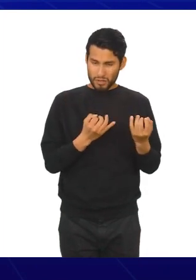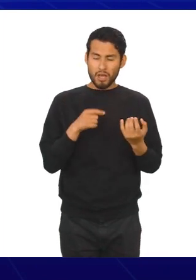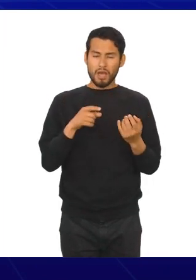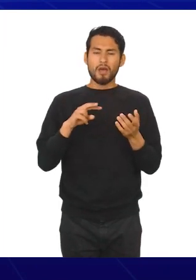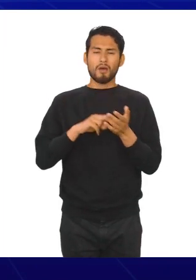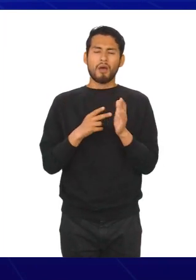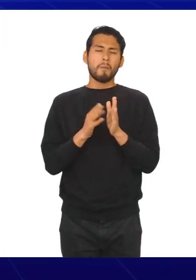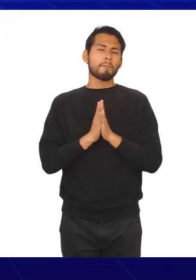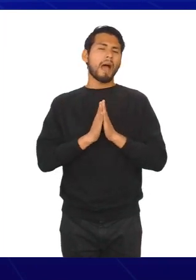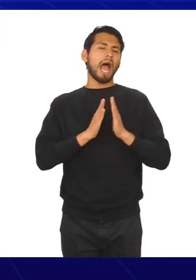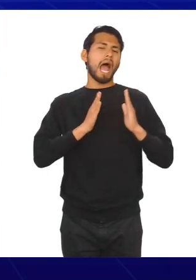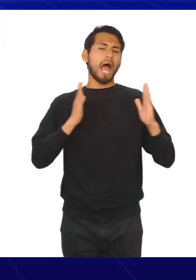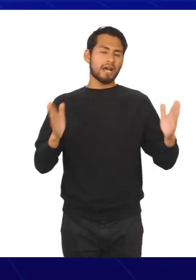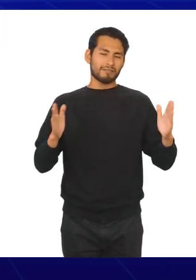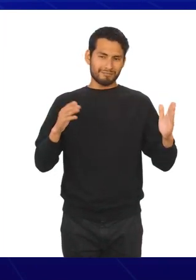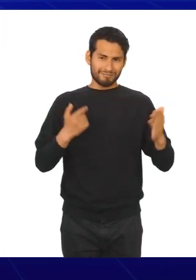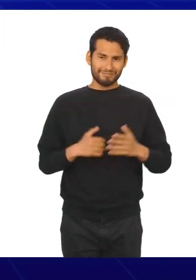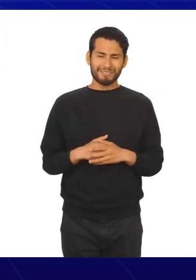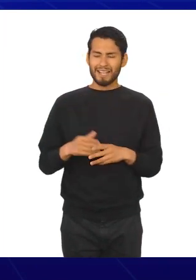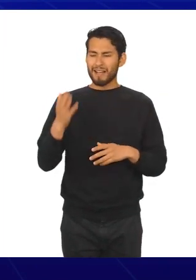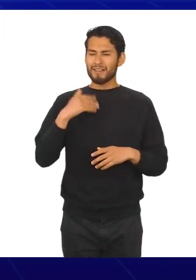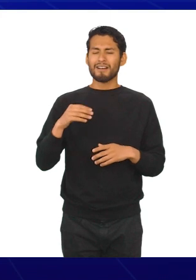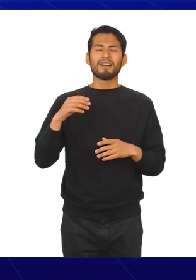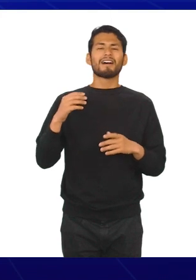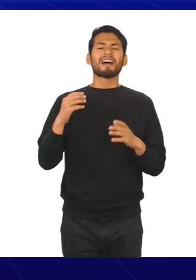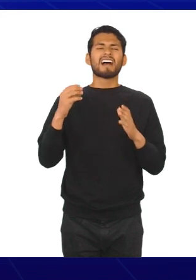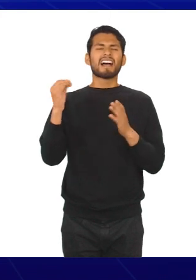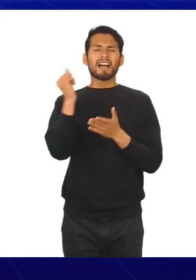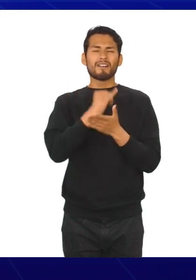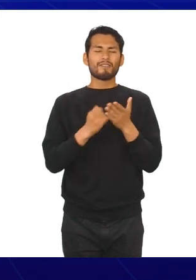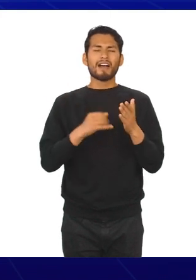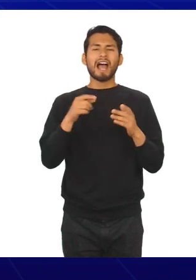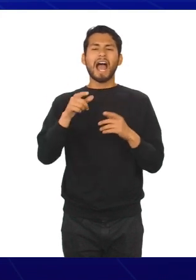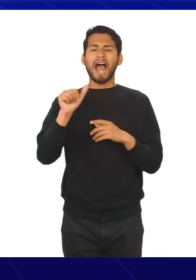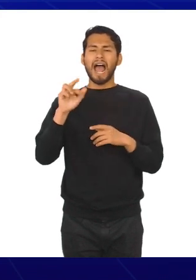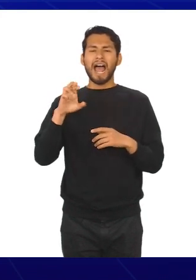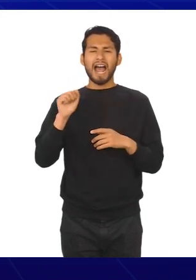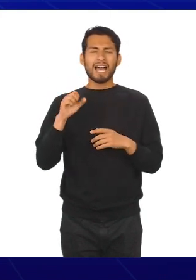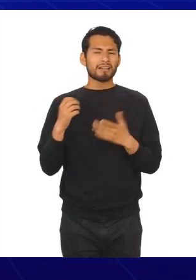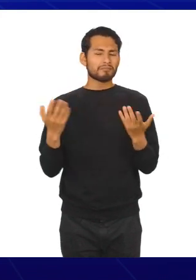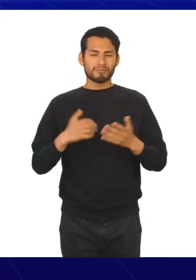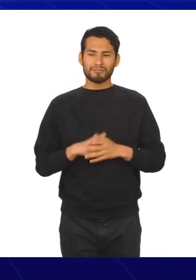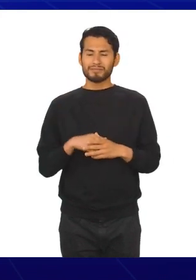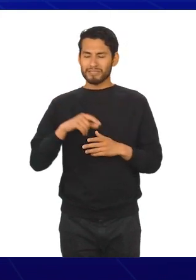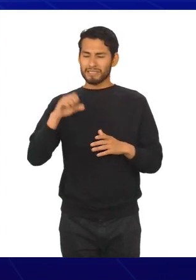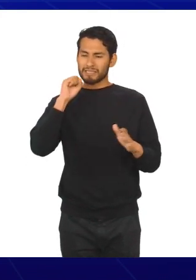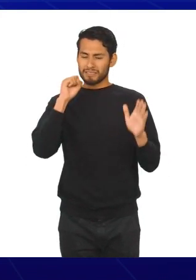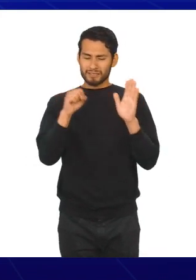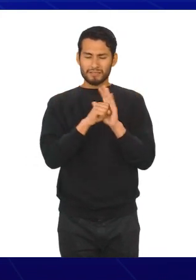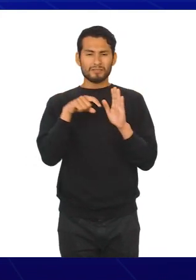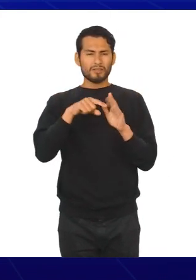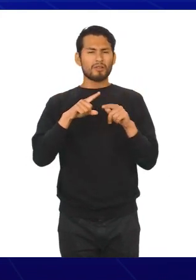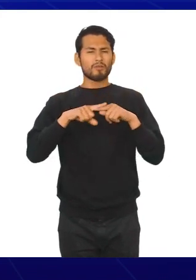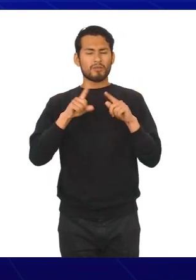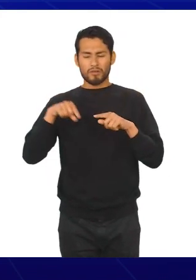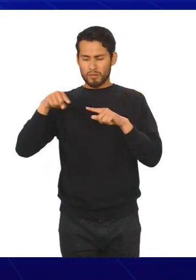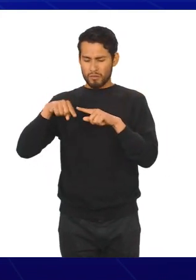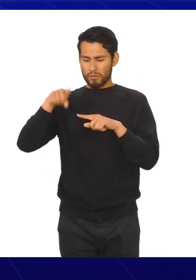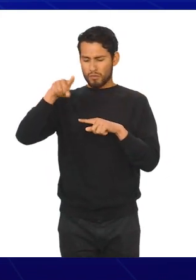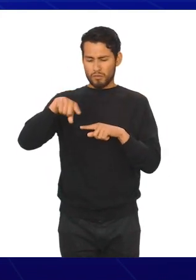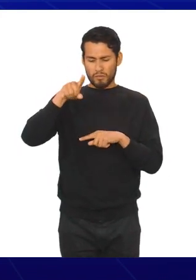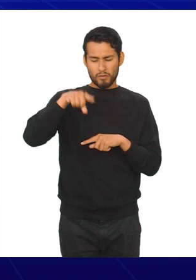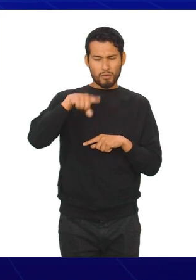será la frecuencia. Ahora conozcamos el gráfico de áreas. Aquí podemos ver que el dibujo o símbolo varía de tamaño